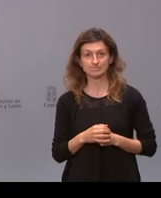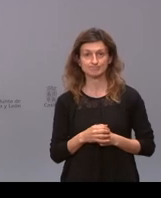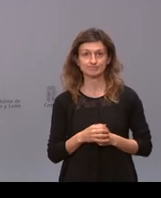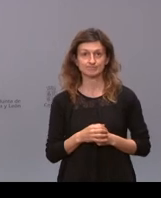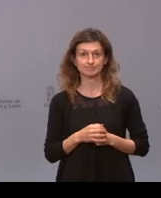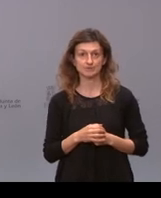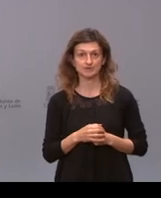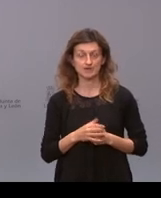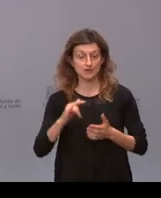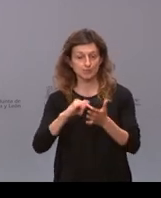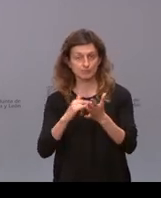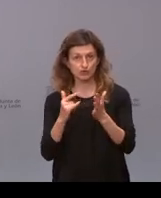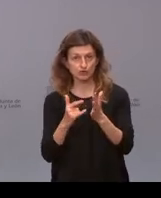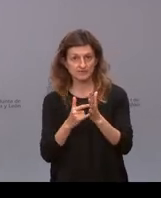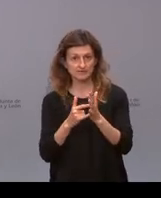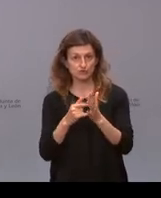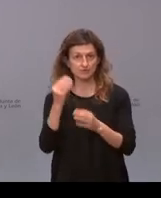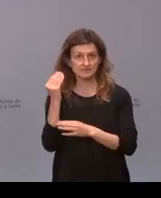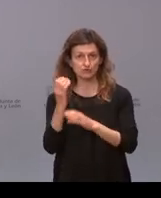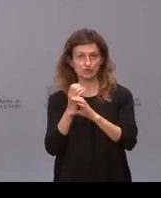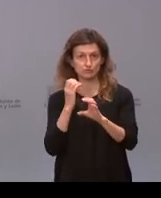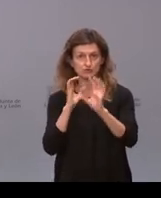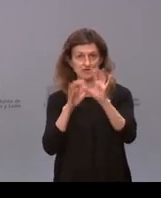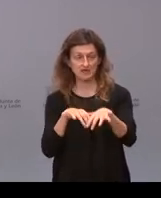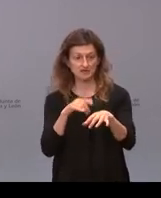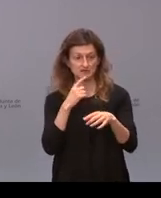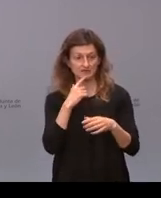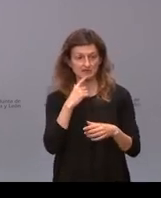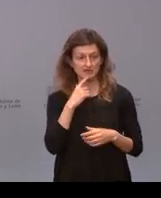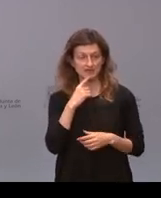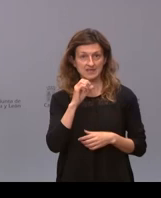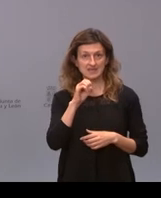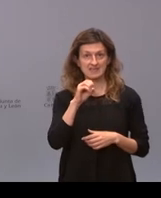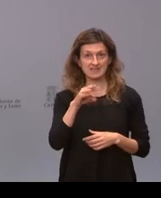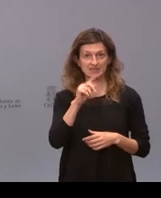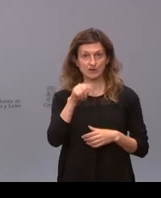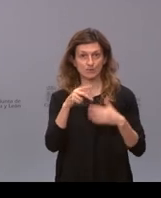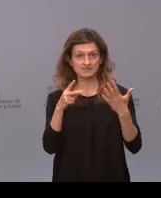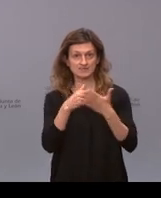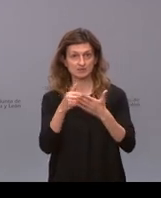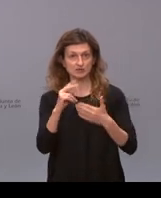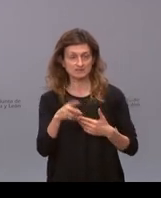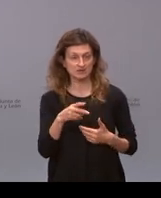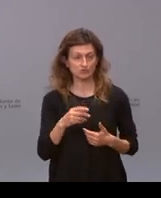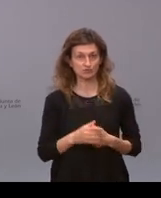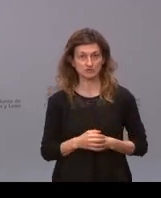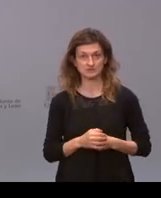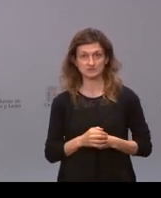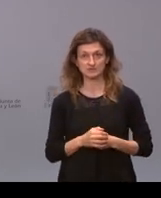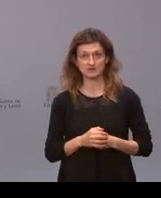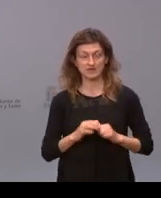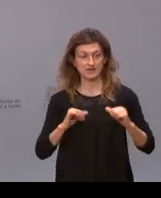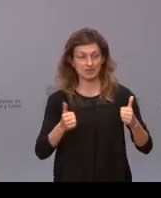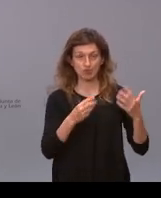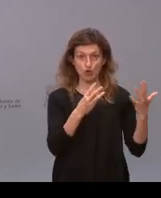el proyecto de la estación de autobuses de león a 15,7 millones de euros si creo que había salido a licitación en